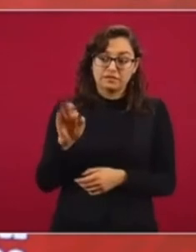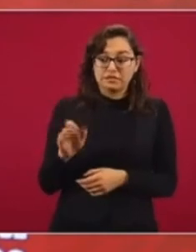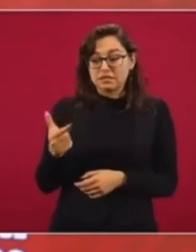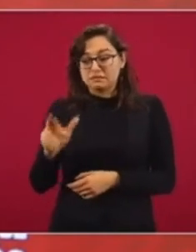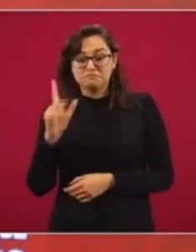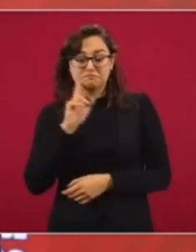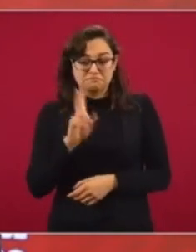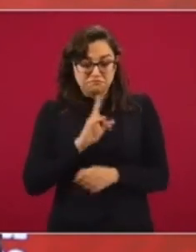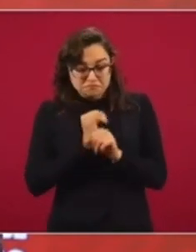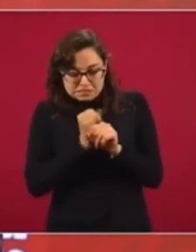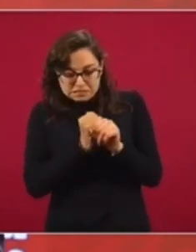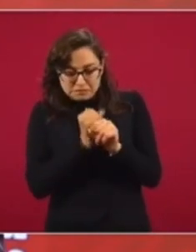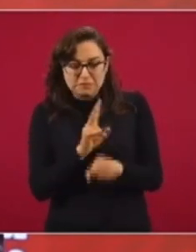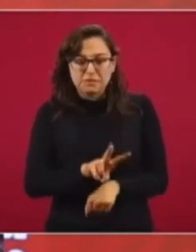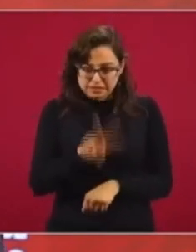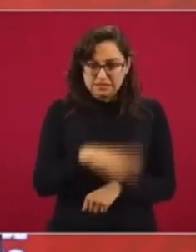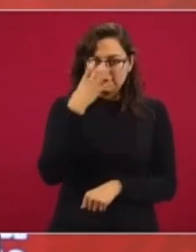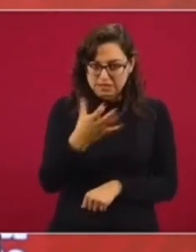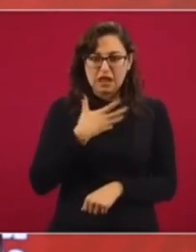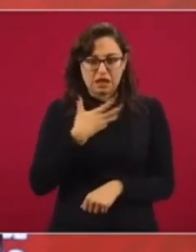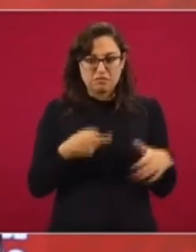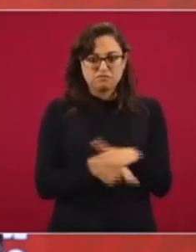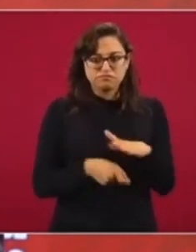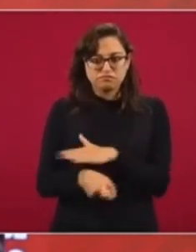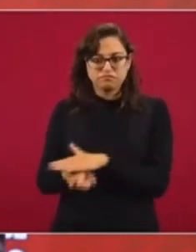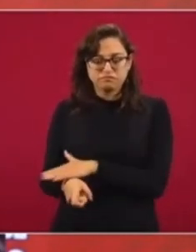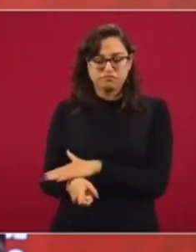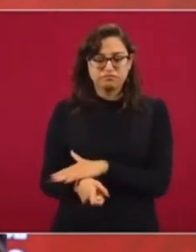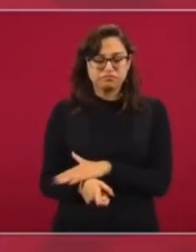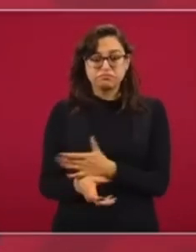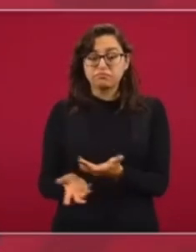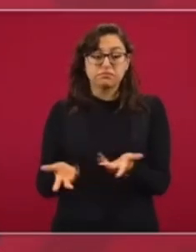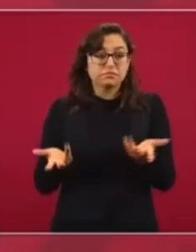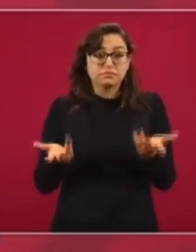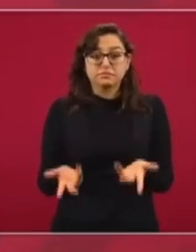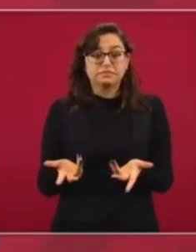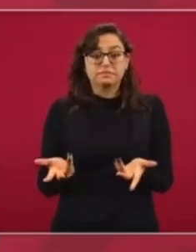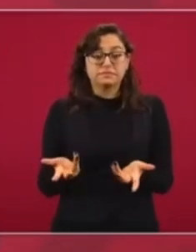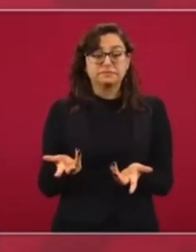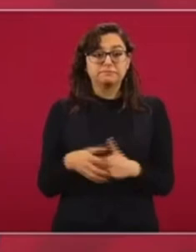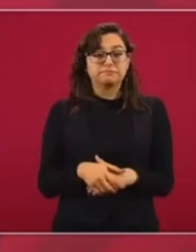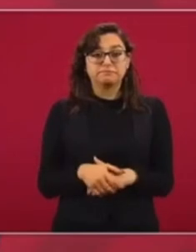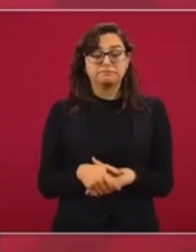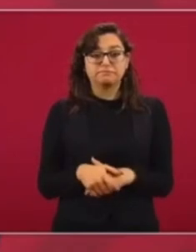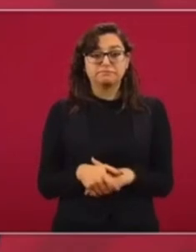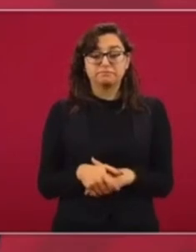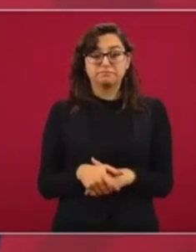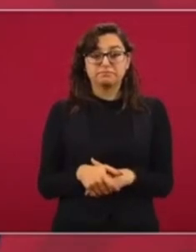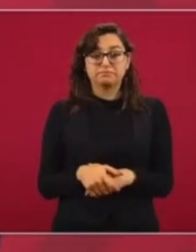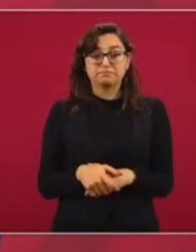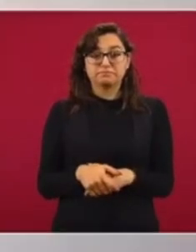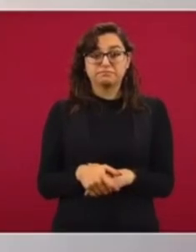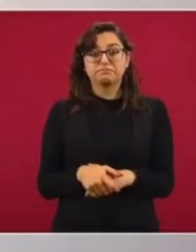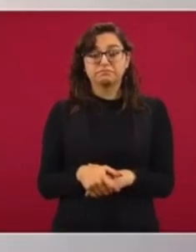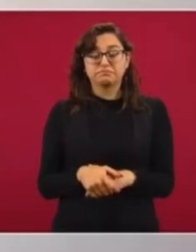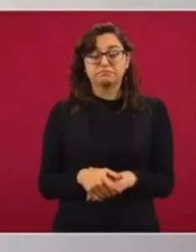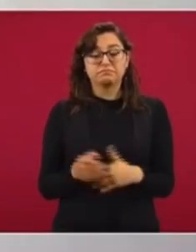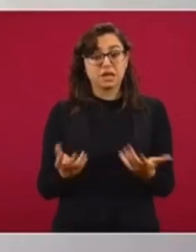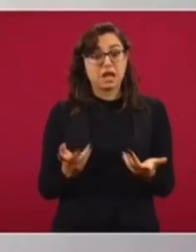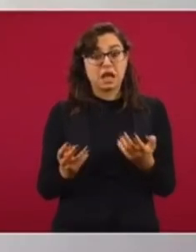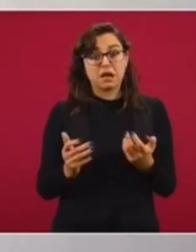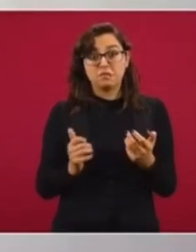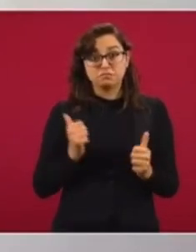probar la Fiscalía, que sí fueron sobornos y que sin efectos se entregó el dinero, se utilizó para campañas